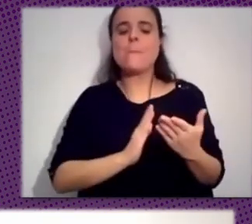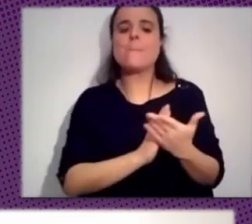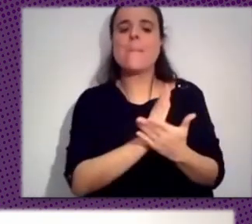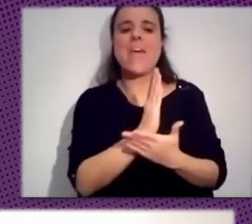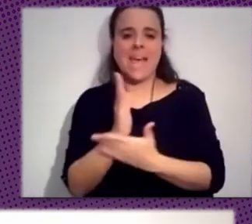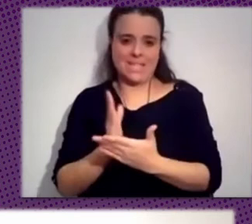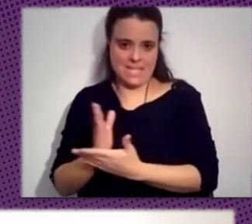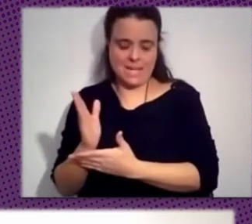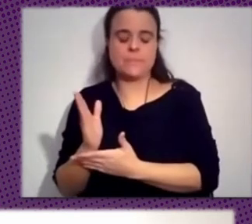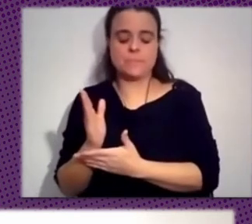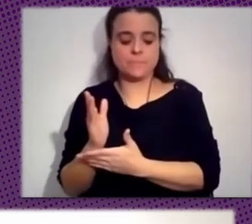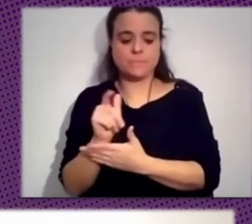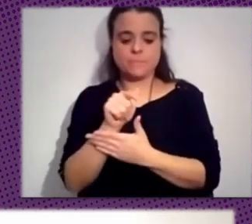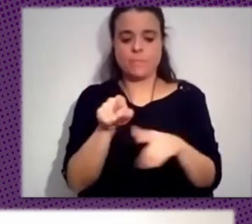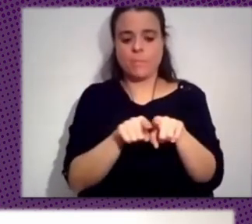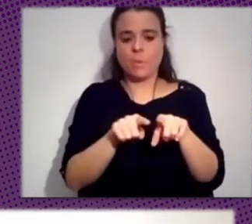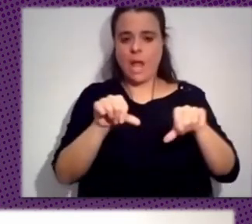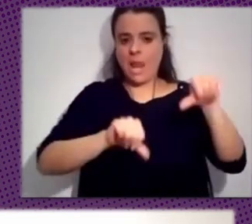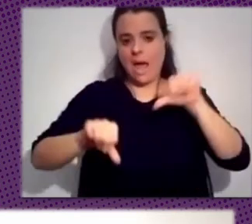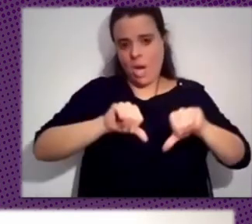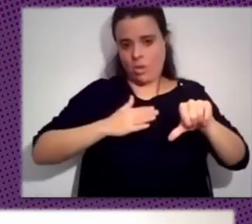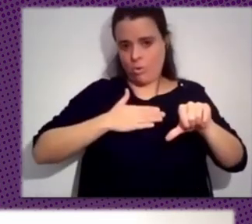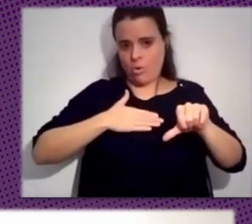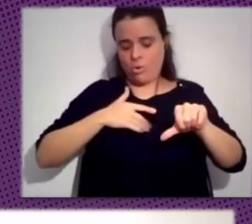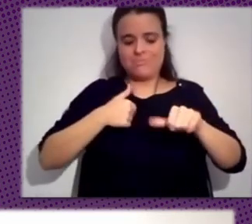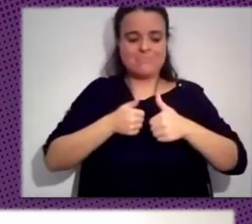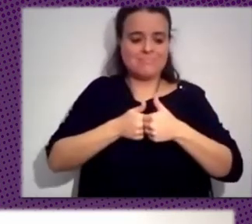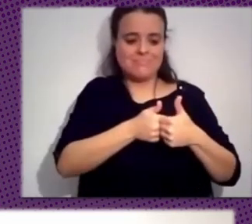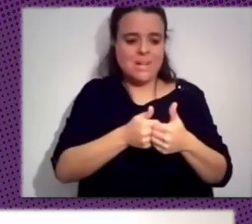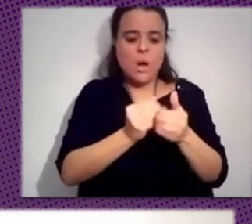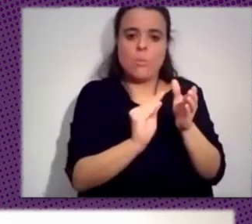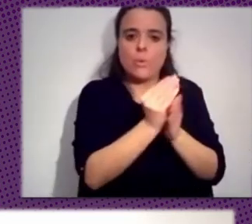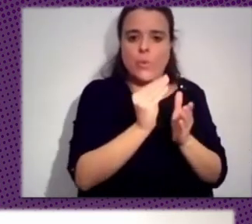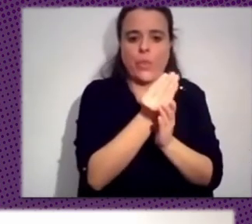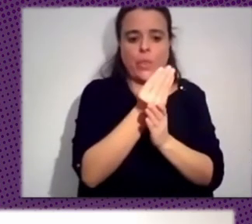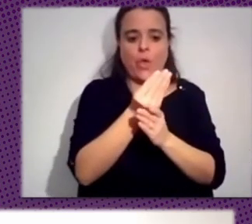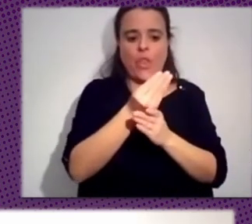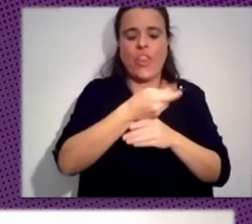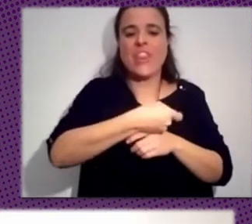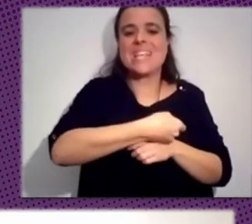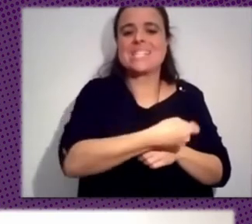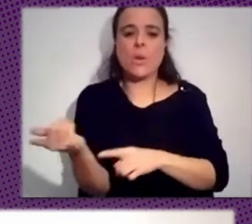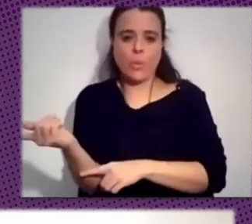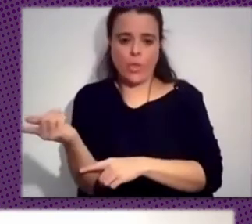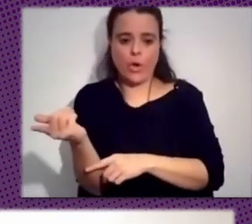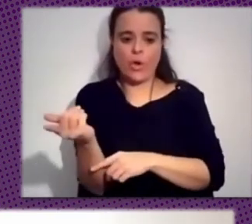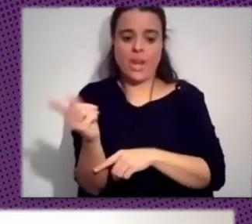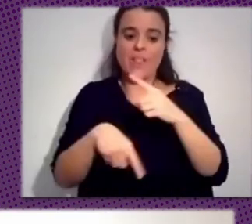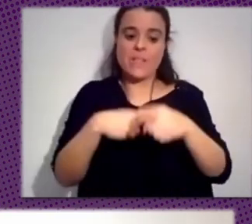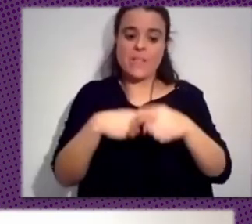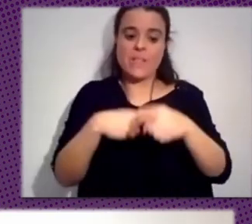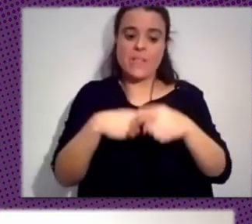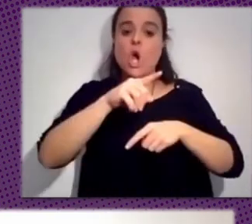vamos a seguir como laboratorio la producción, distribución y consumo de los discursos